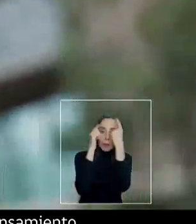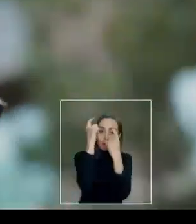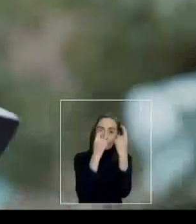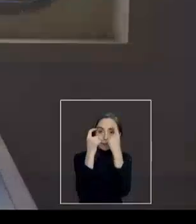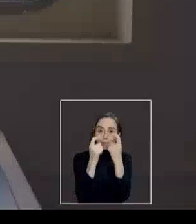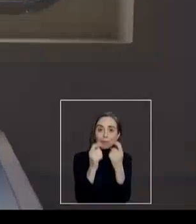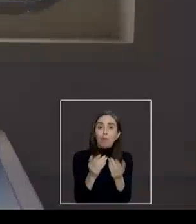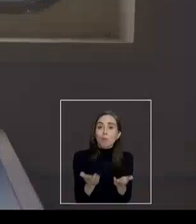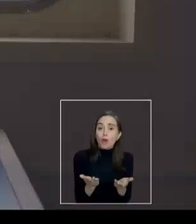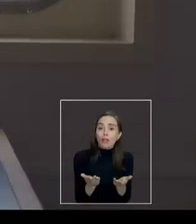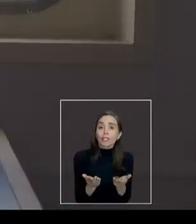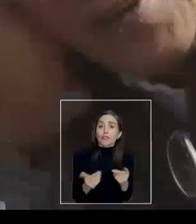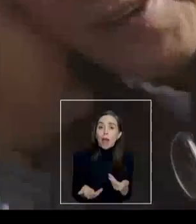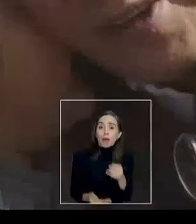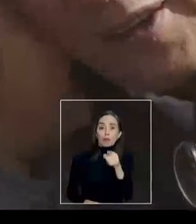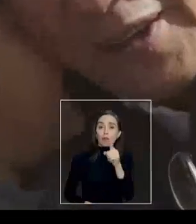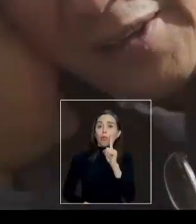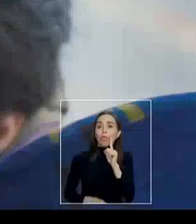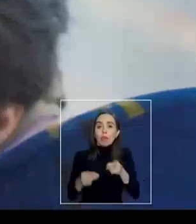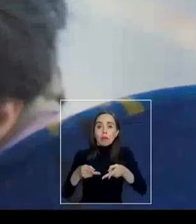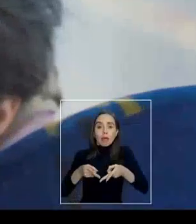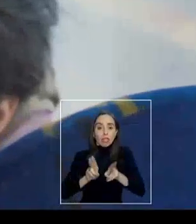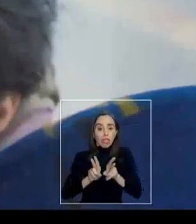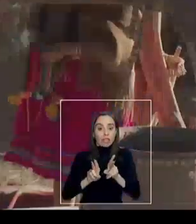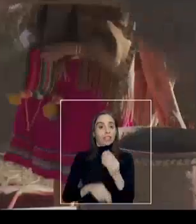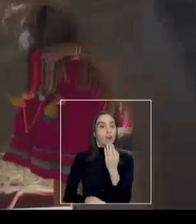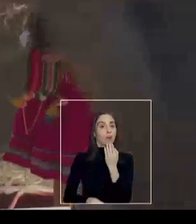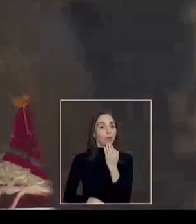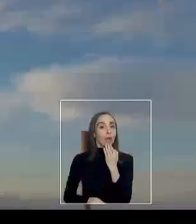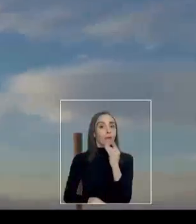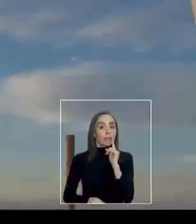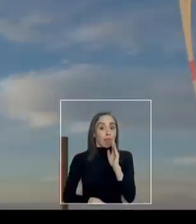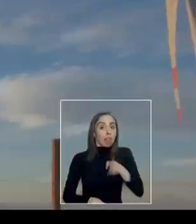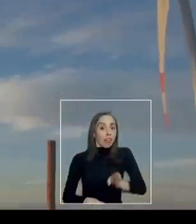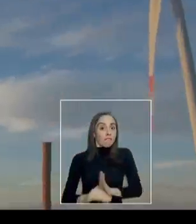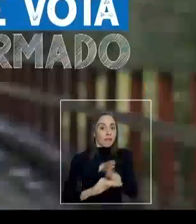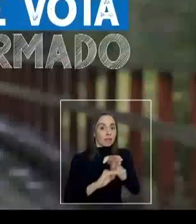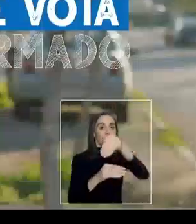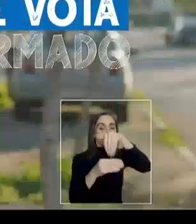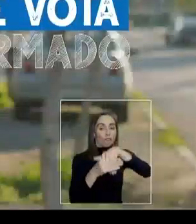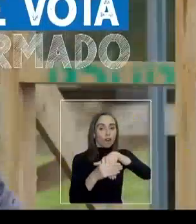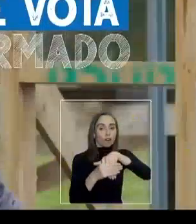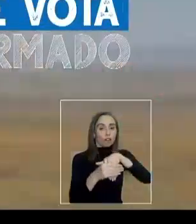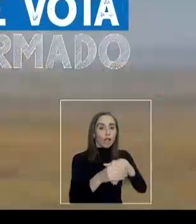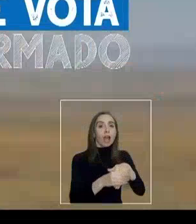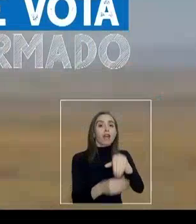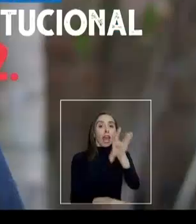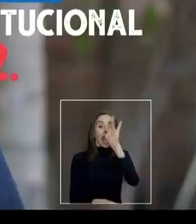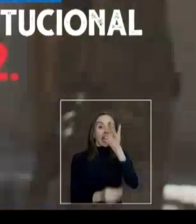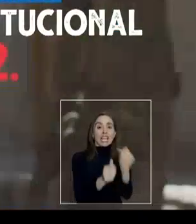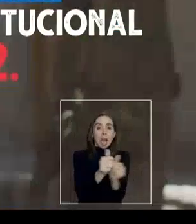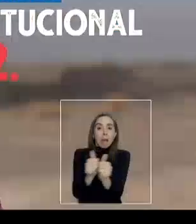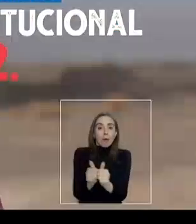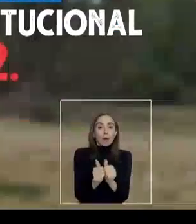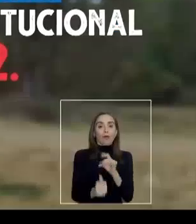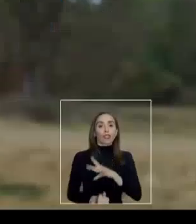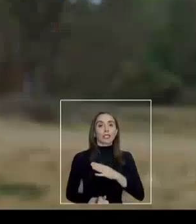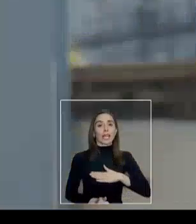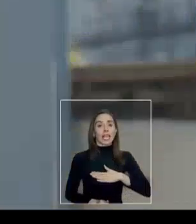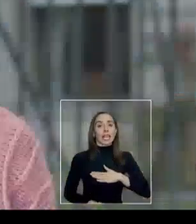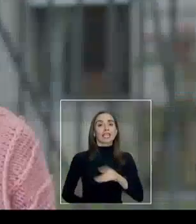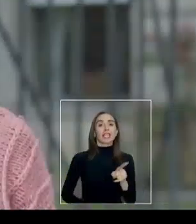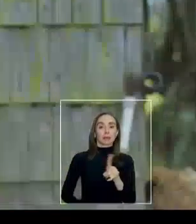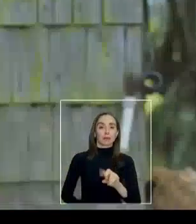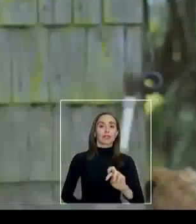pensamiento. Por eso esta vez no solo tienes el derecho, sino también el deber de ir a votar. Para elegir juntos el